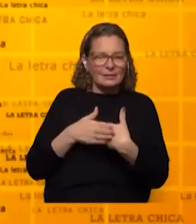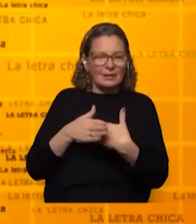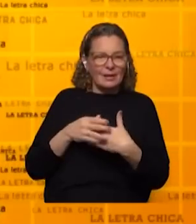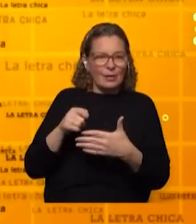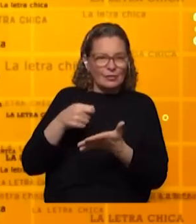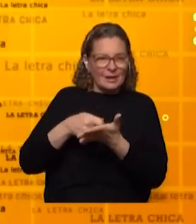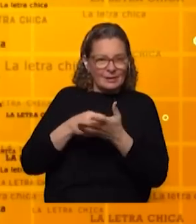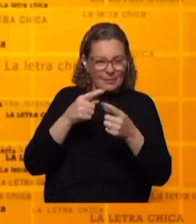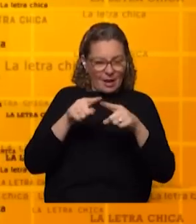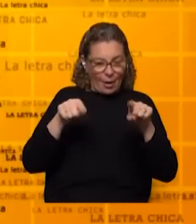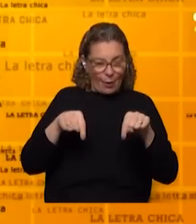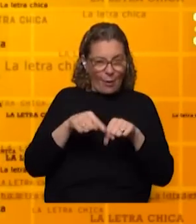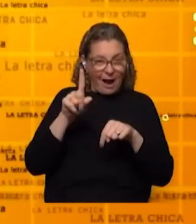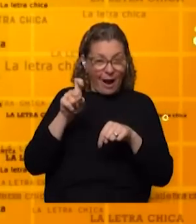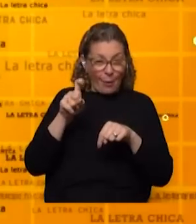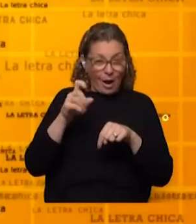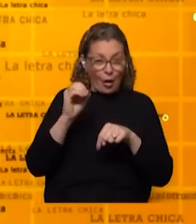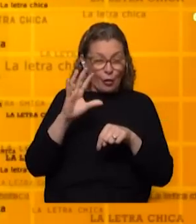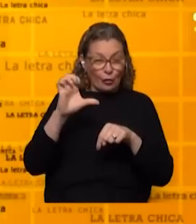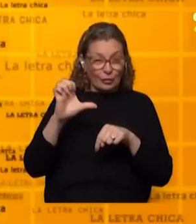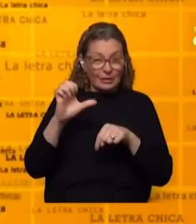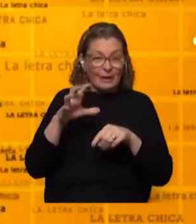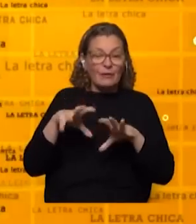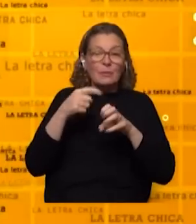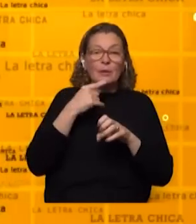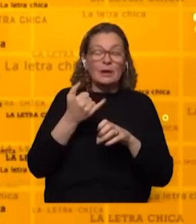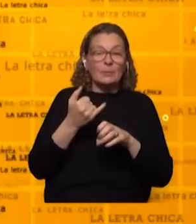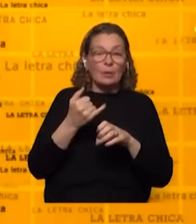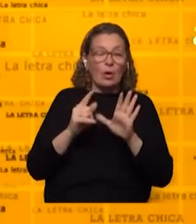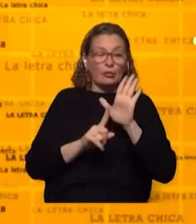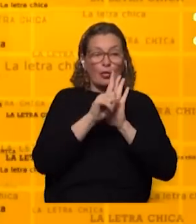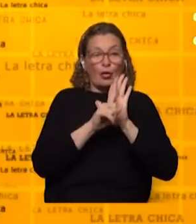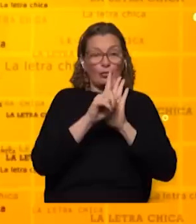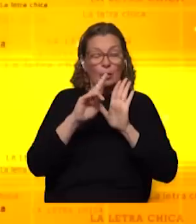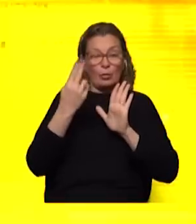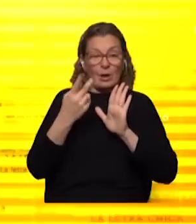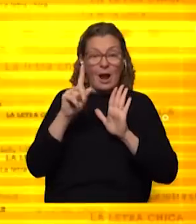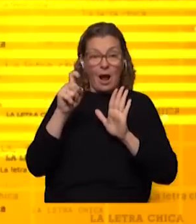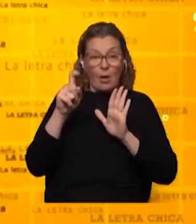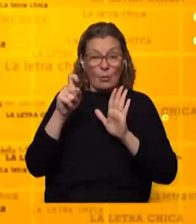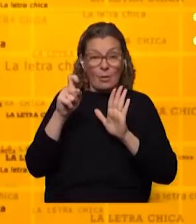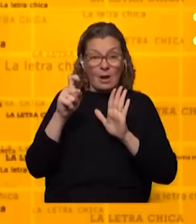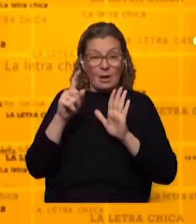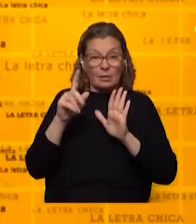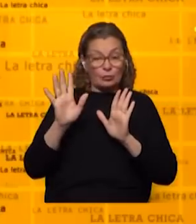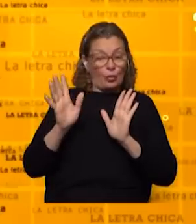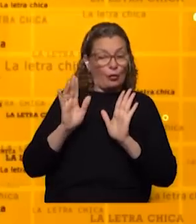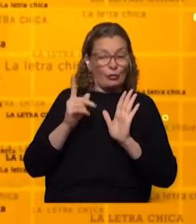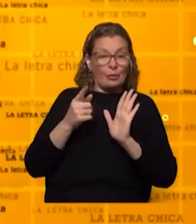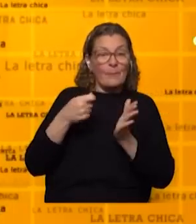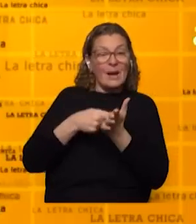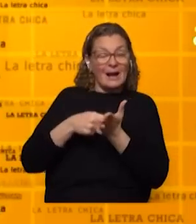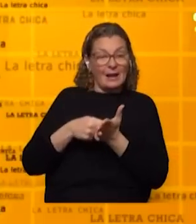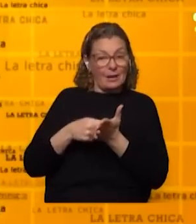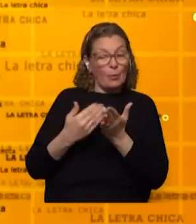tarifa de OCE es nacional eso no es menor si vivís en el norte del país el agua del Neptuno no te atoca pero pagas igual